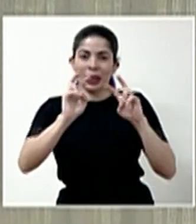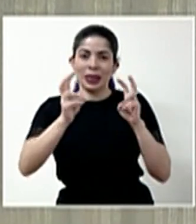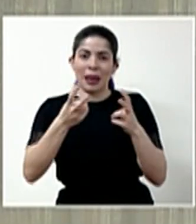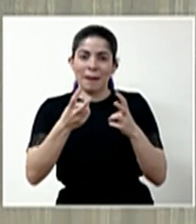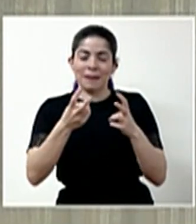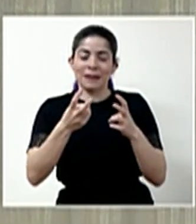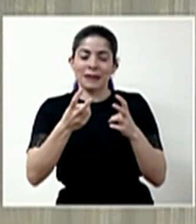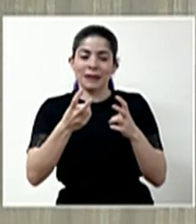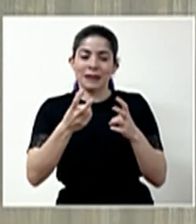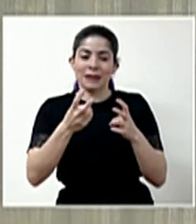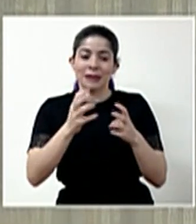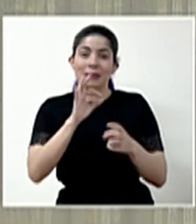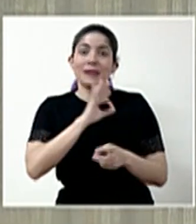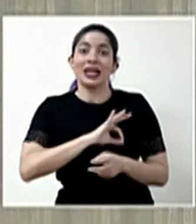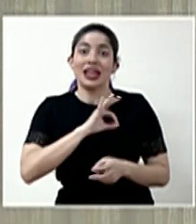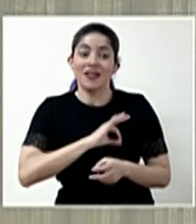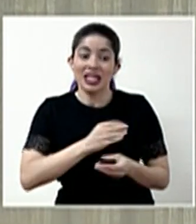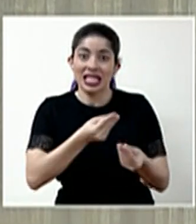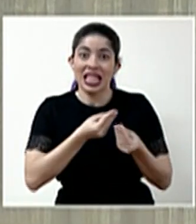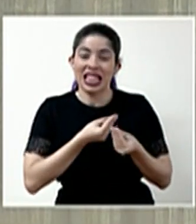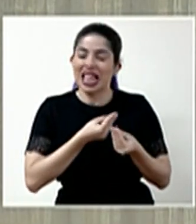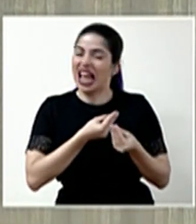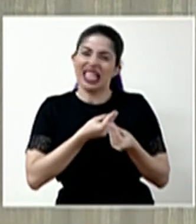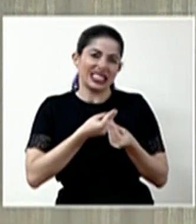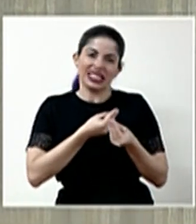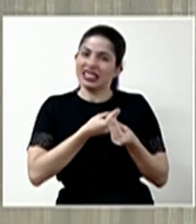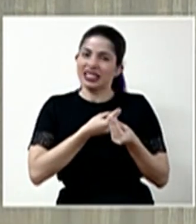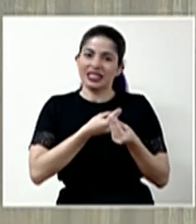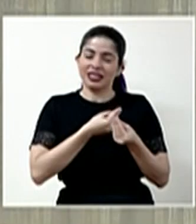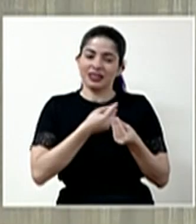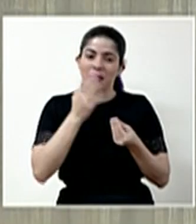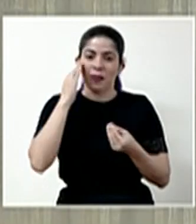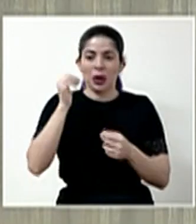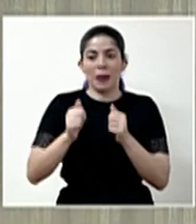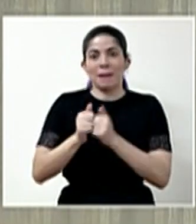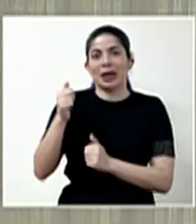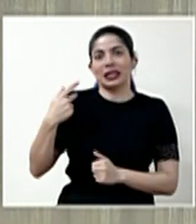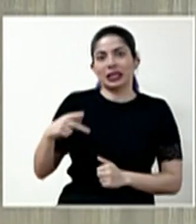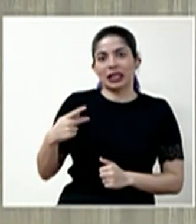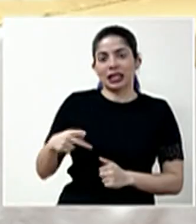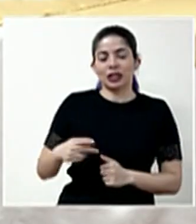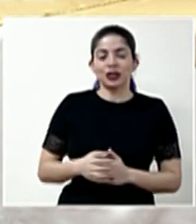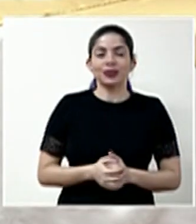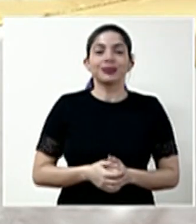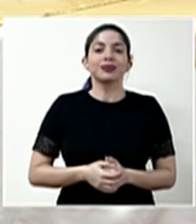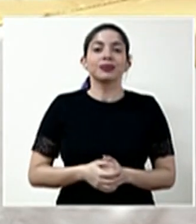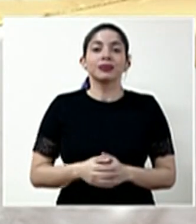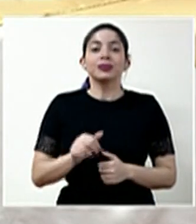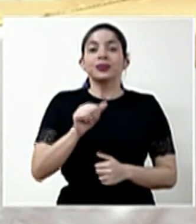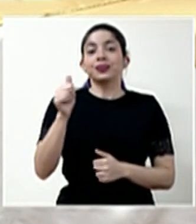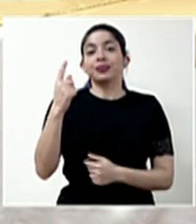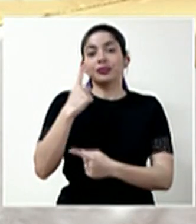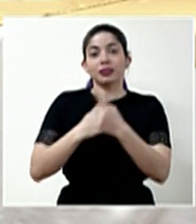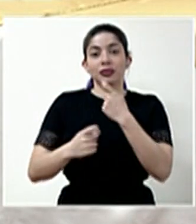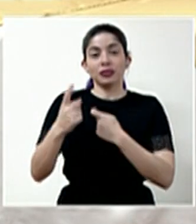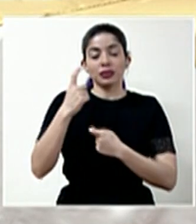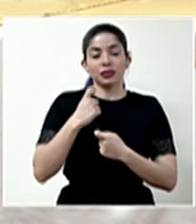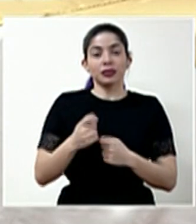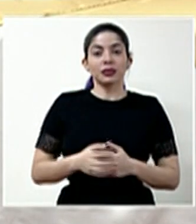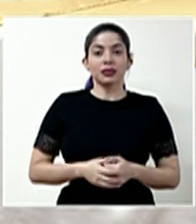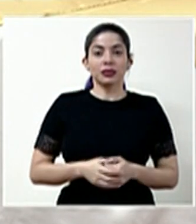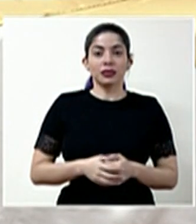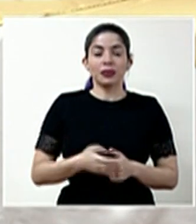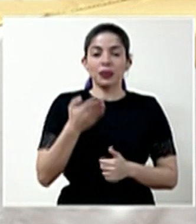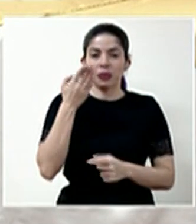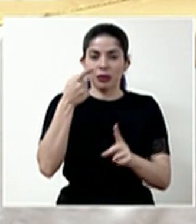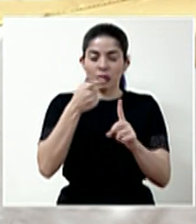más bien el beneficio que trae no es superior eventualmente a ese riesgo que representa. Continuamos con otras consultas que hemos recibido